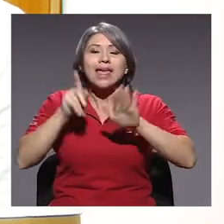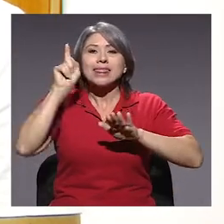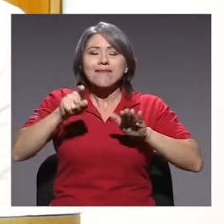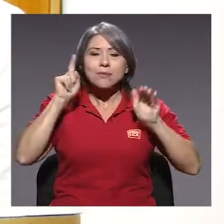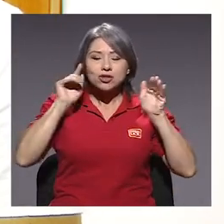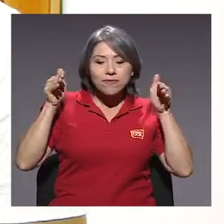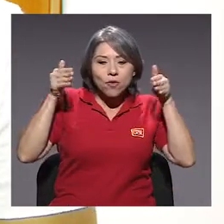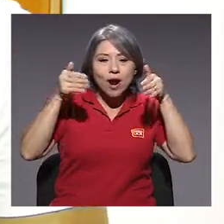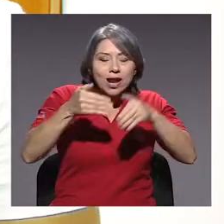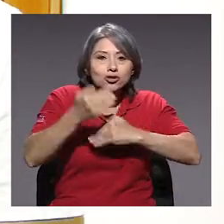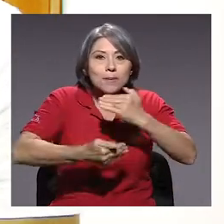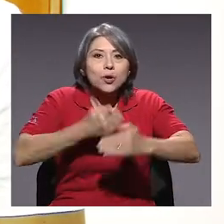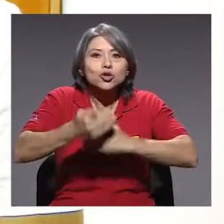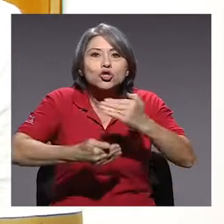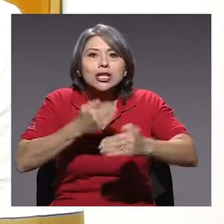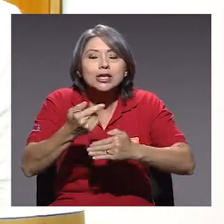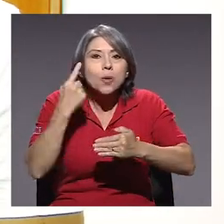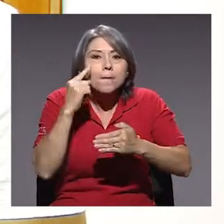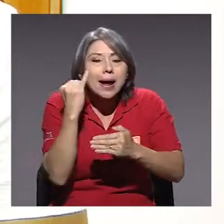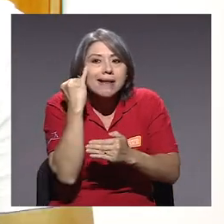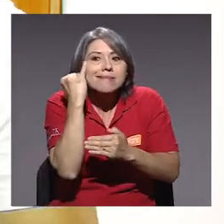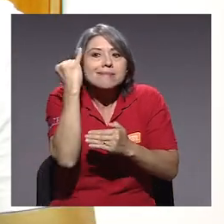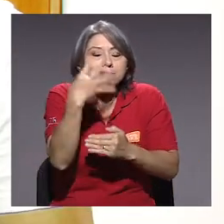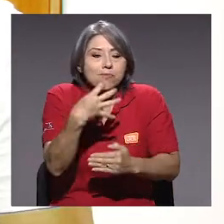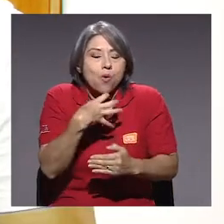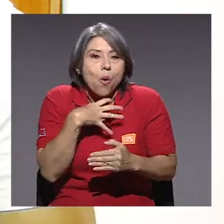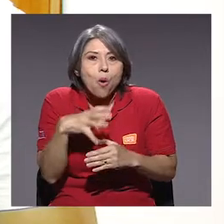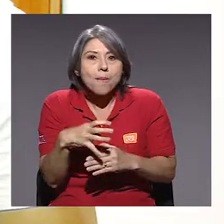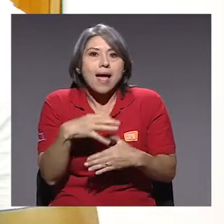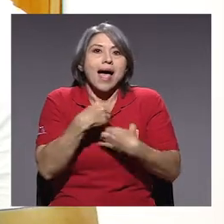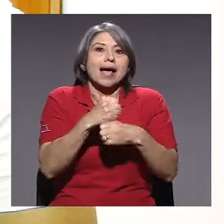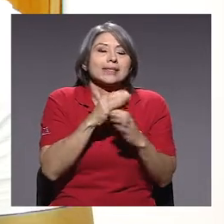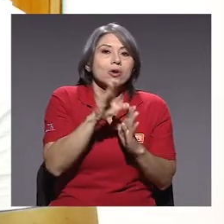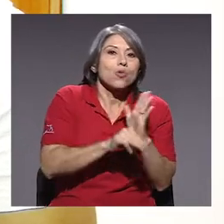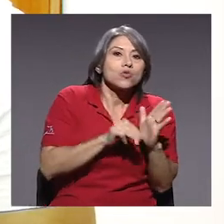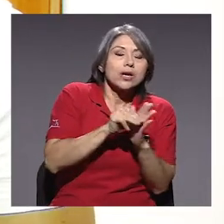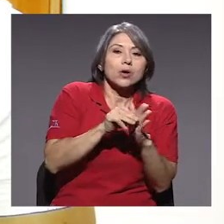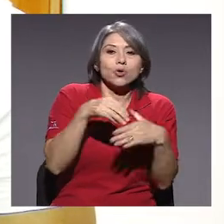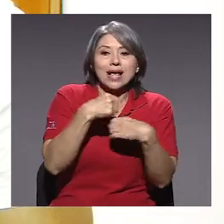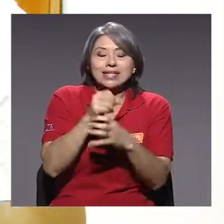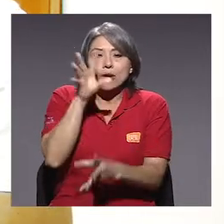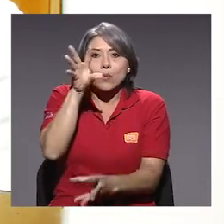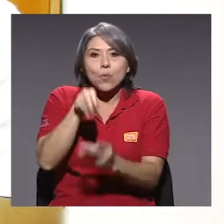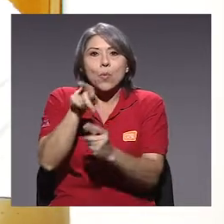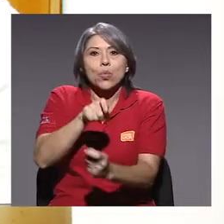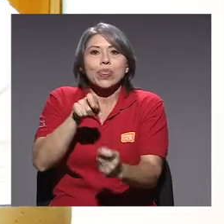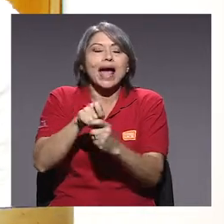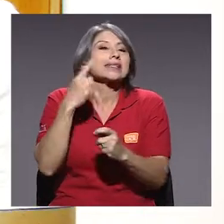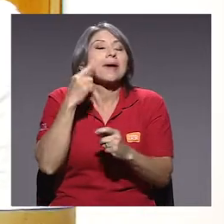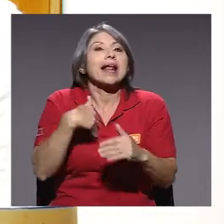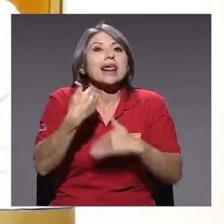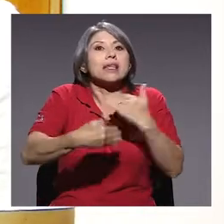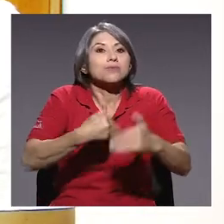enfocarnos en procesos de incubación y generar este currículums y puntajes que te permitan acceder a algún tipo de